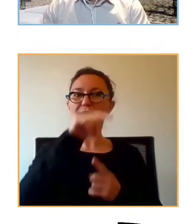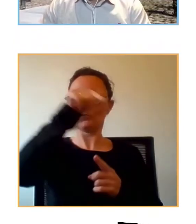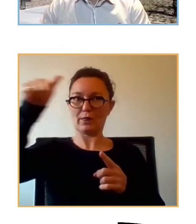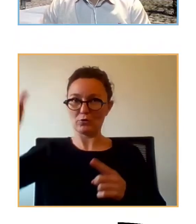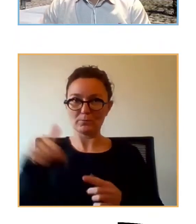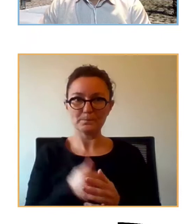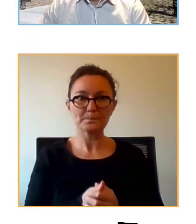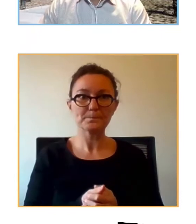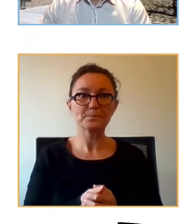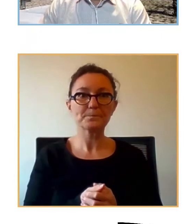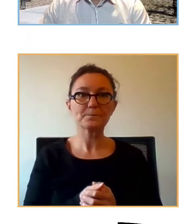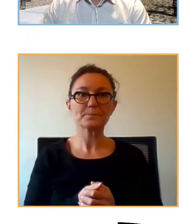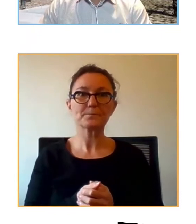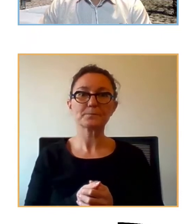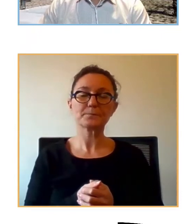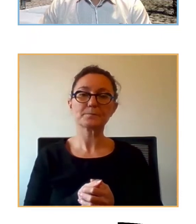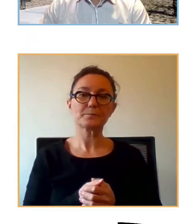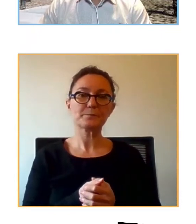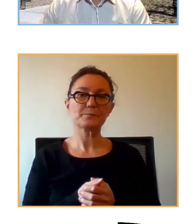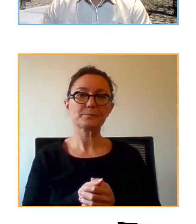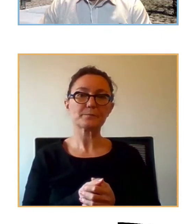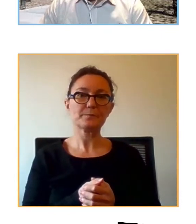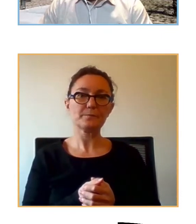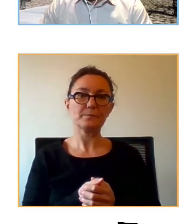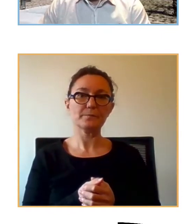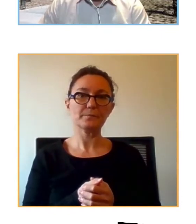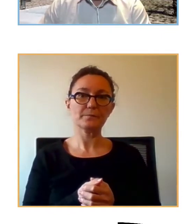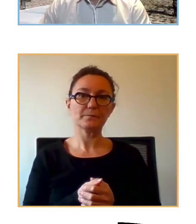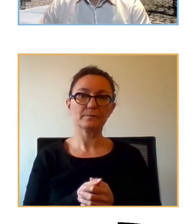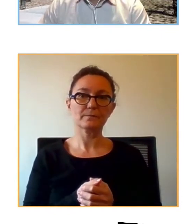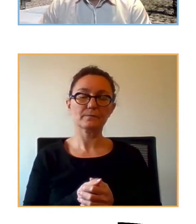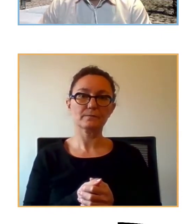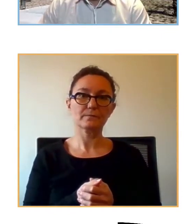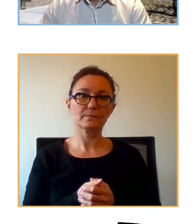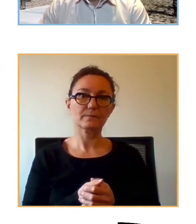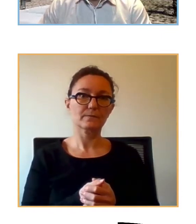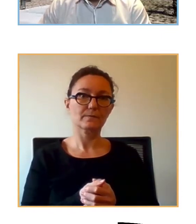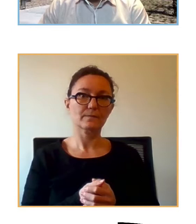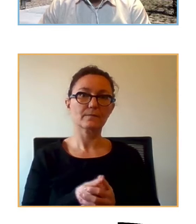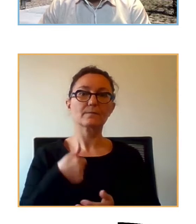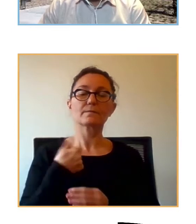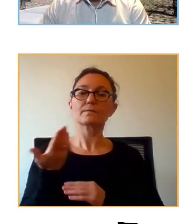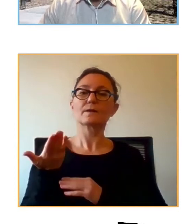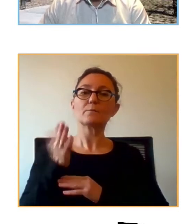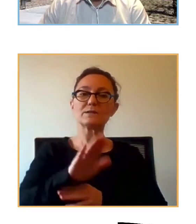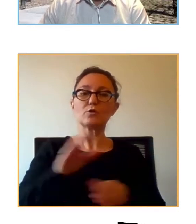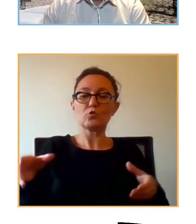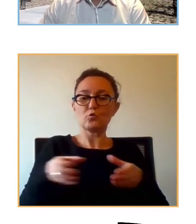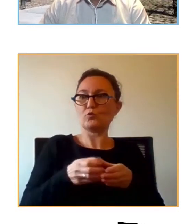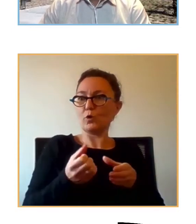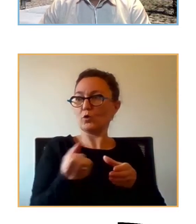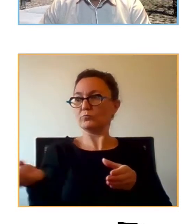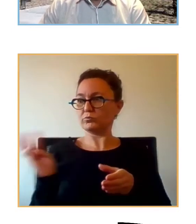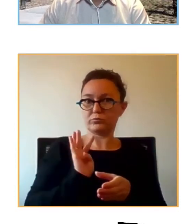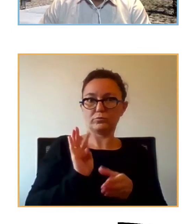de alguna manera bueno decía aquí que yo estoy en representación de un grupo mucho más amplio que ha hecho todo el